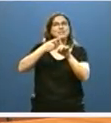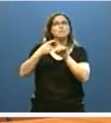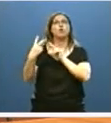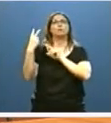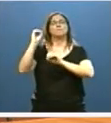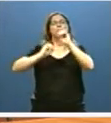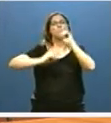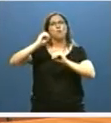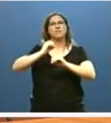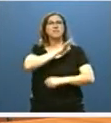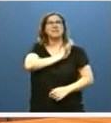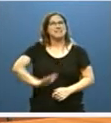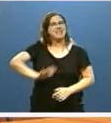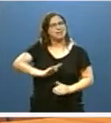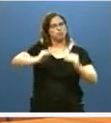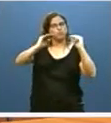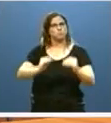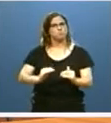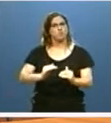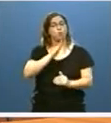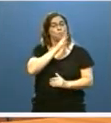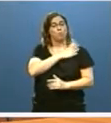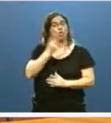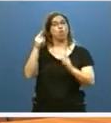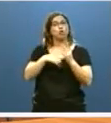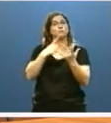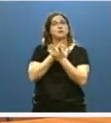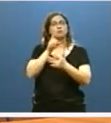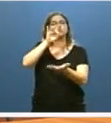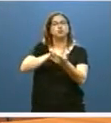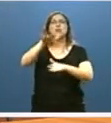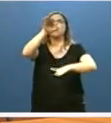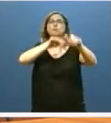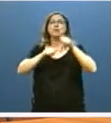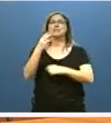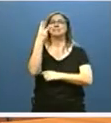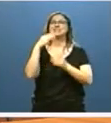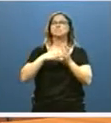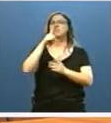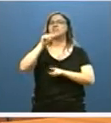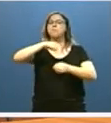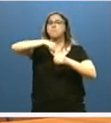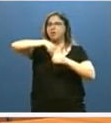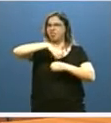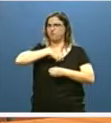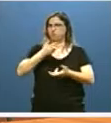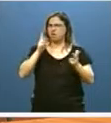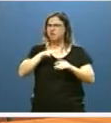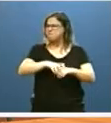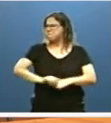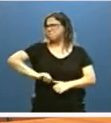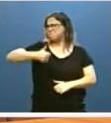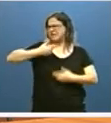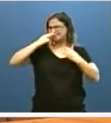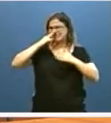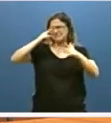interinidad. Para ello, en 2016 se producirá la convocatoria de más de 3.100 plazas, la mayor oferta de empleo público de